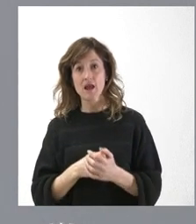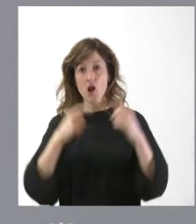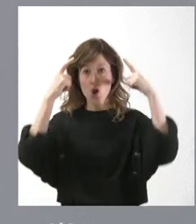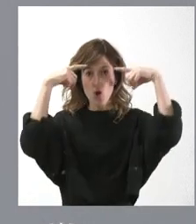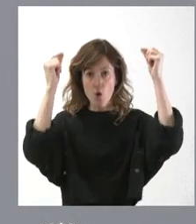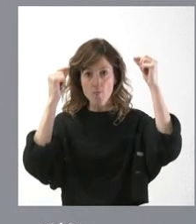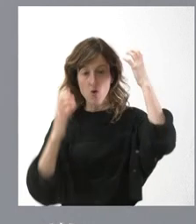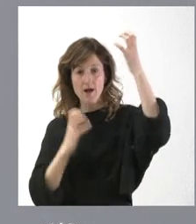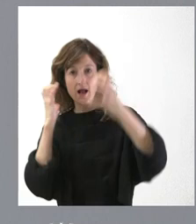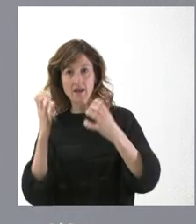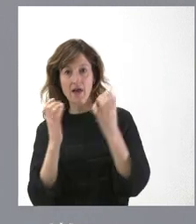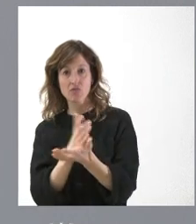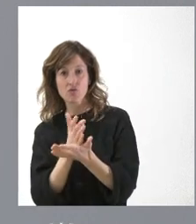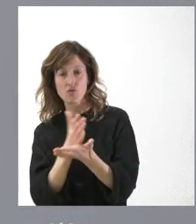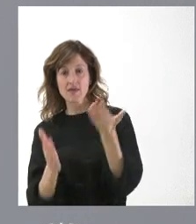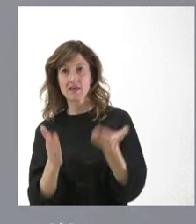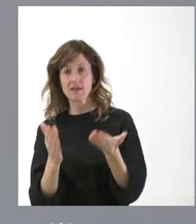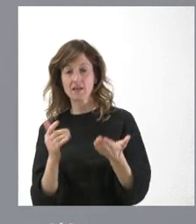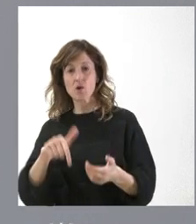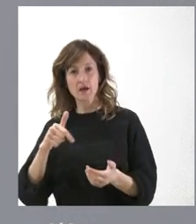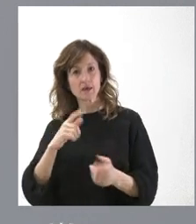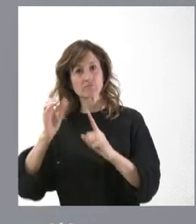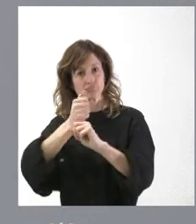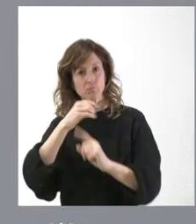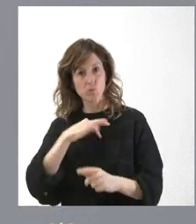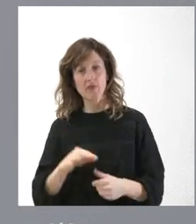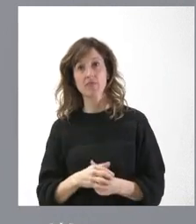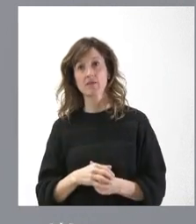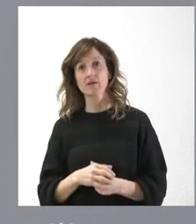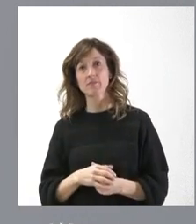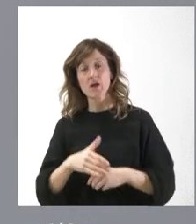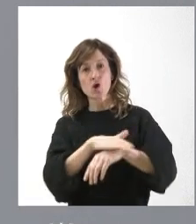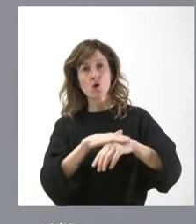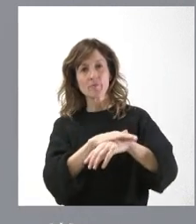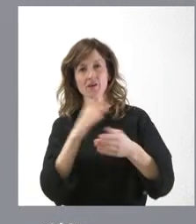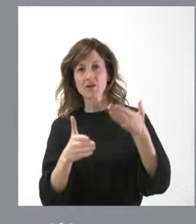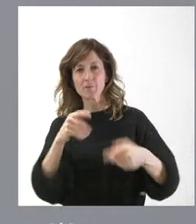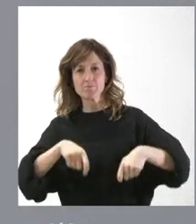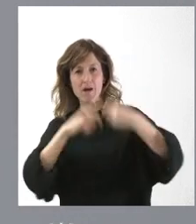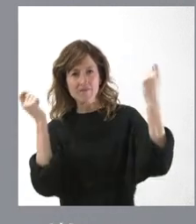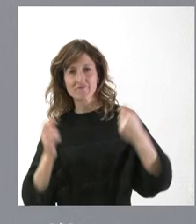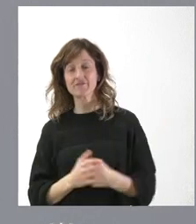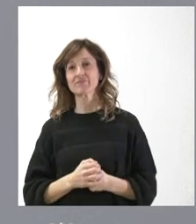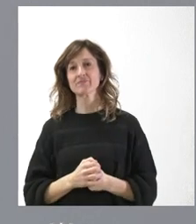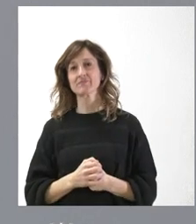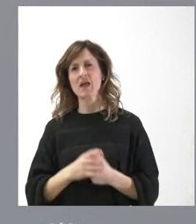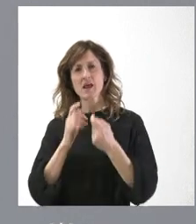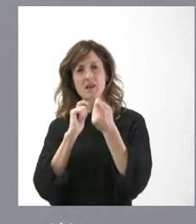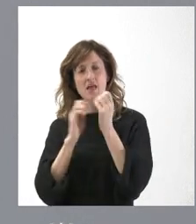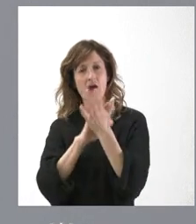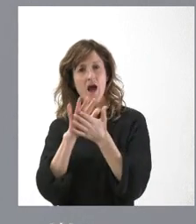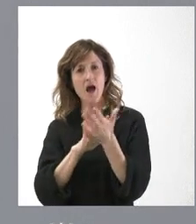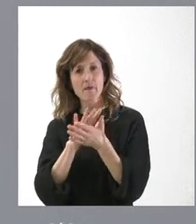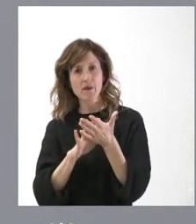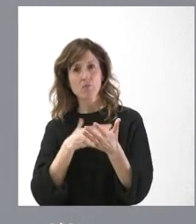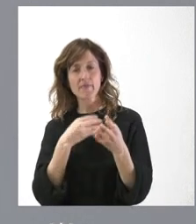ganadería y que en Castilla y León lo habíamos alcanzado y el Gobierno rompió ese equilibrio? ¿Cuántas veces en esta rueda de prensa hemos dicho que se